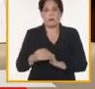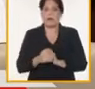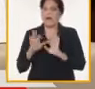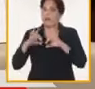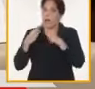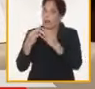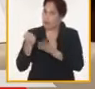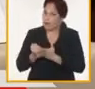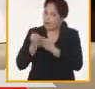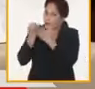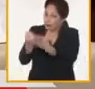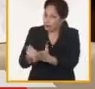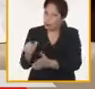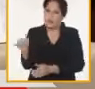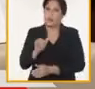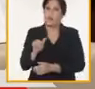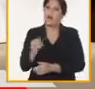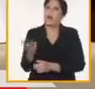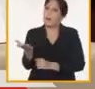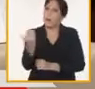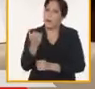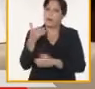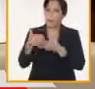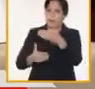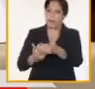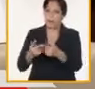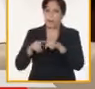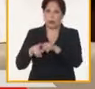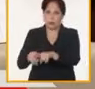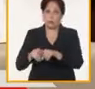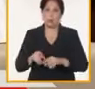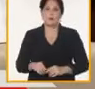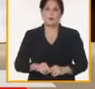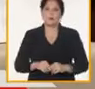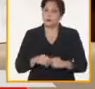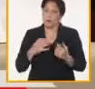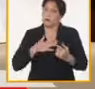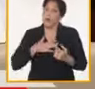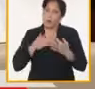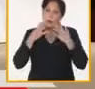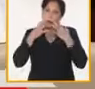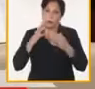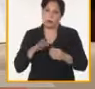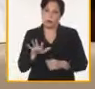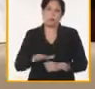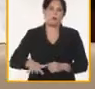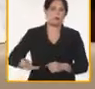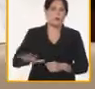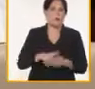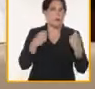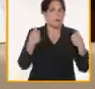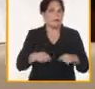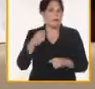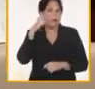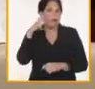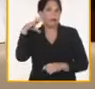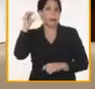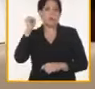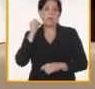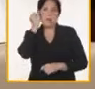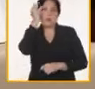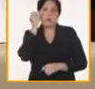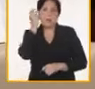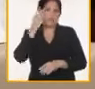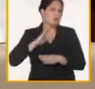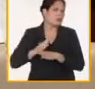familias, hasta también vincularlas más al proceso. Y creo que es importante que todos tratemos y entendamos qué cosa es la innovación,